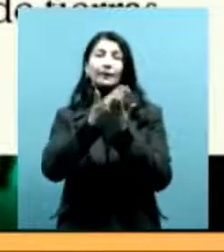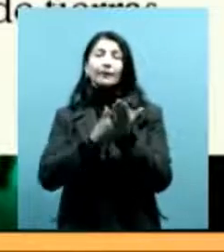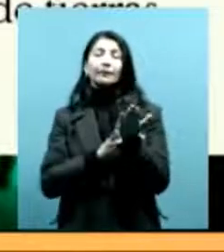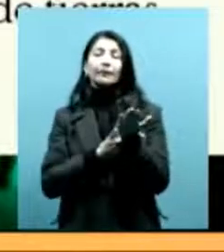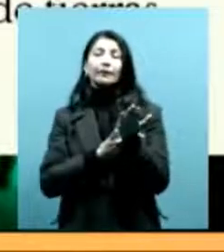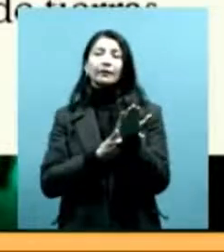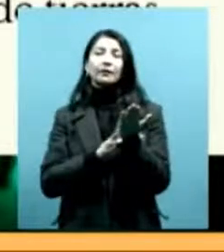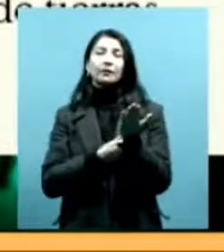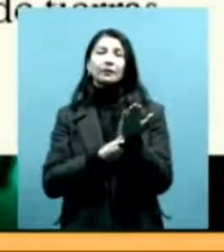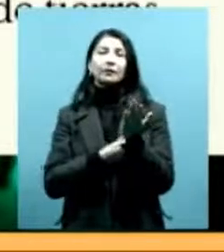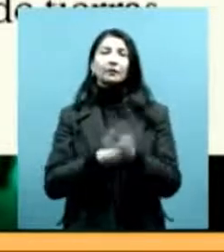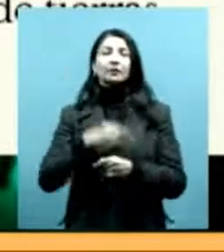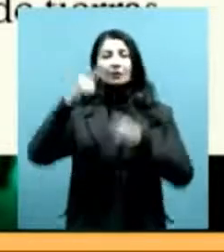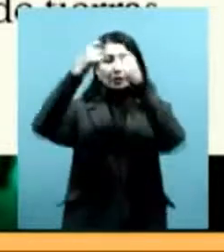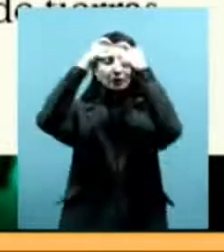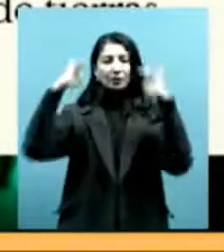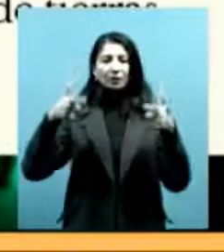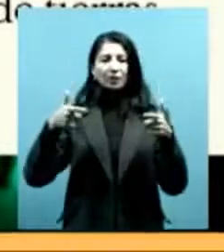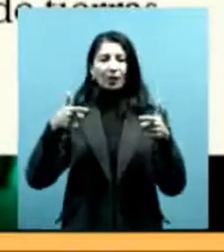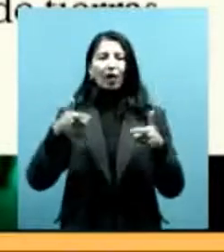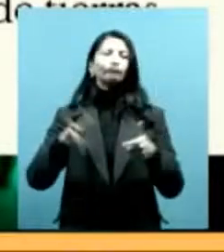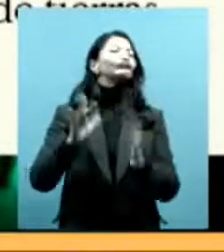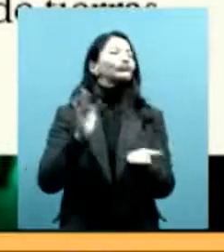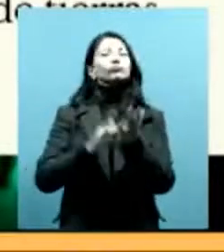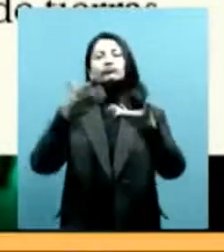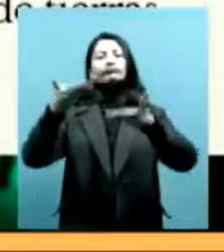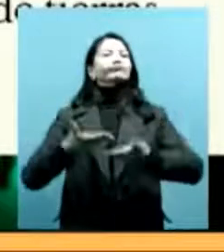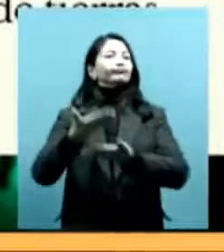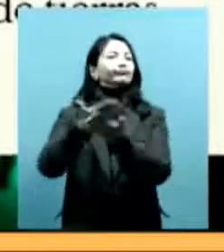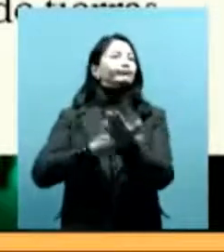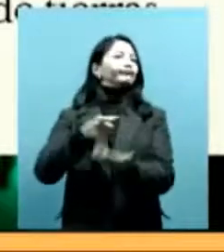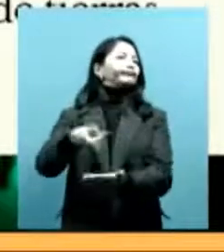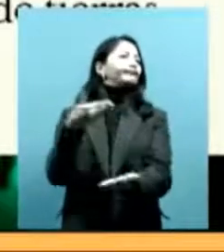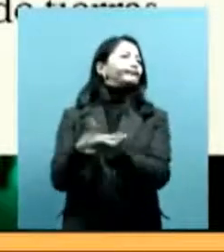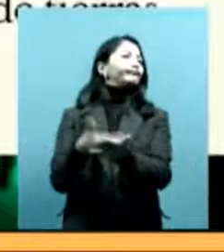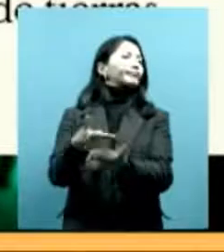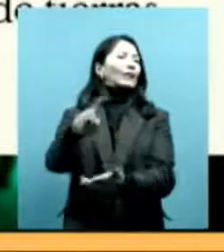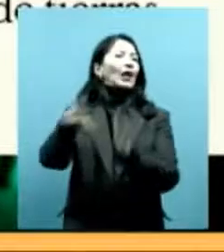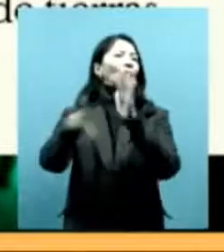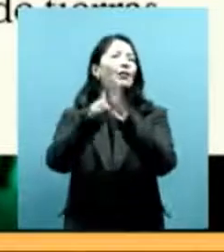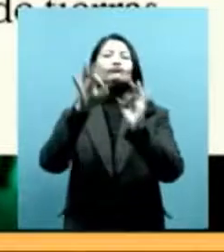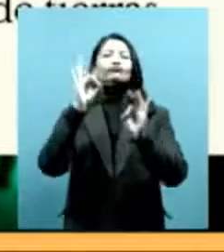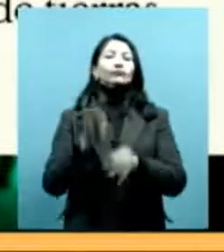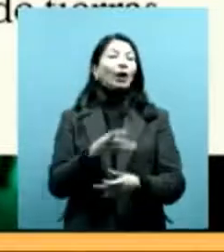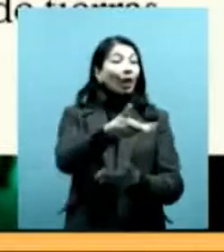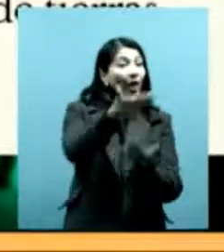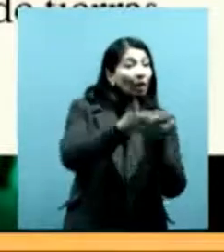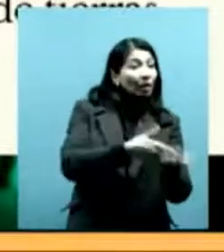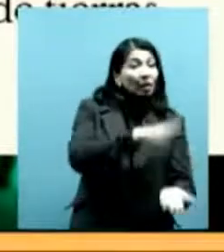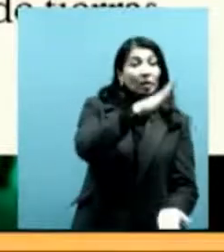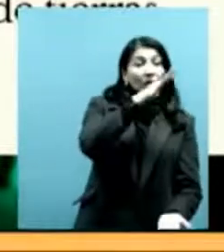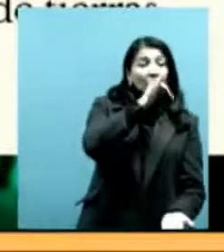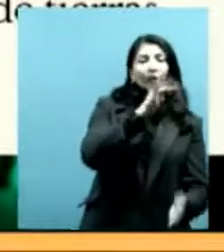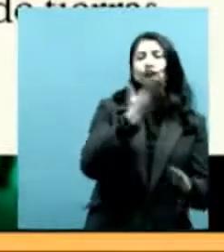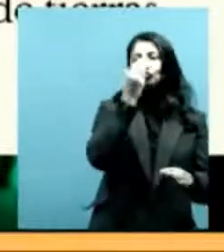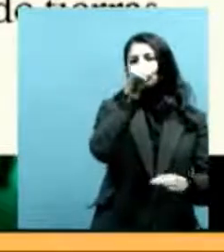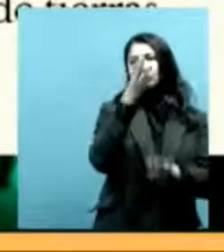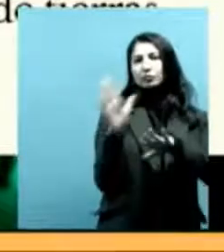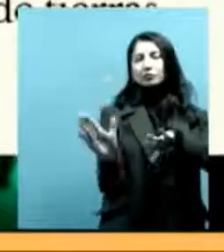legítimo, el Estado lo reconoció como legítimo, eso dicen los usurpadores de territorio indígena, ¿no es cierto?